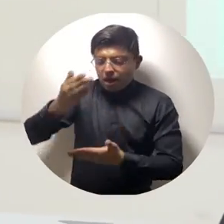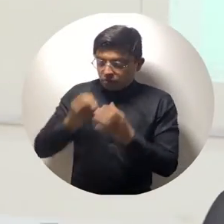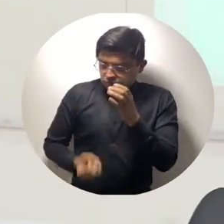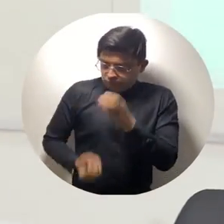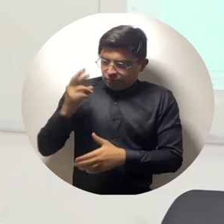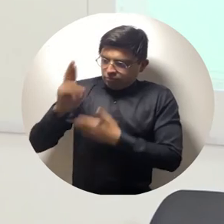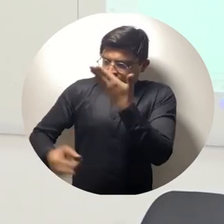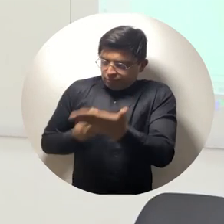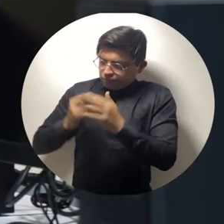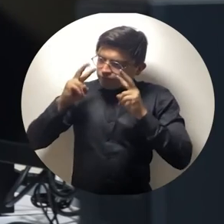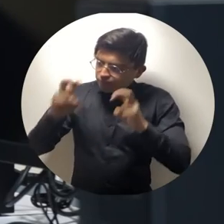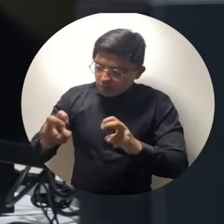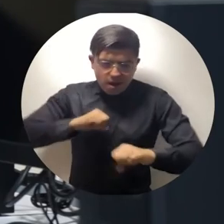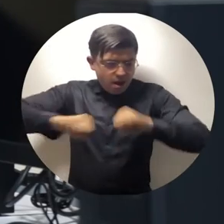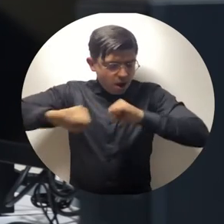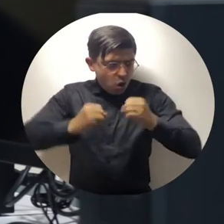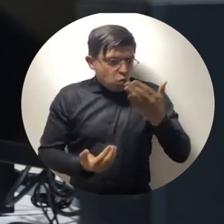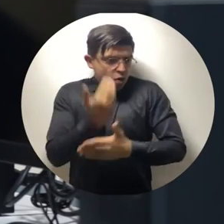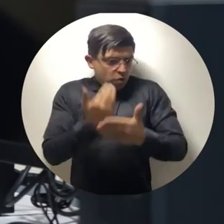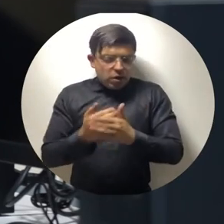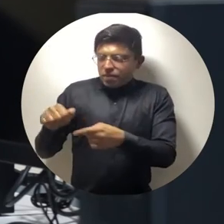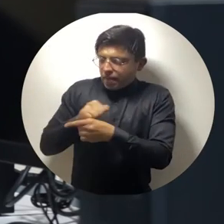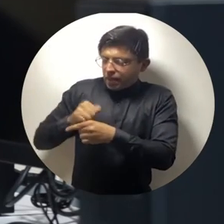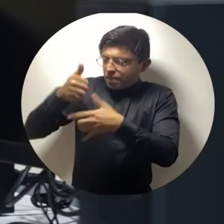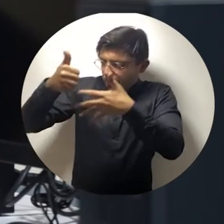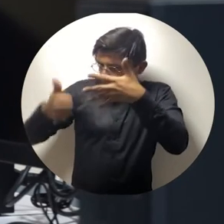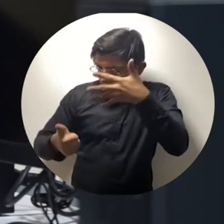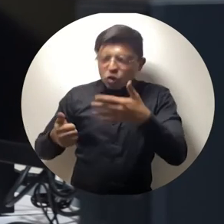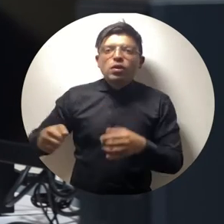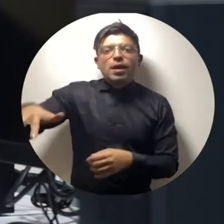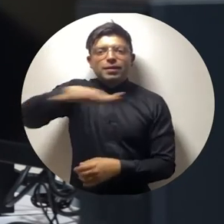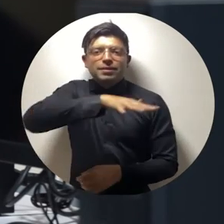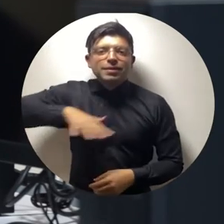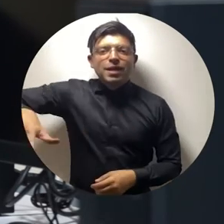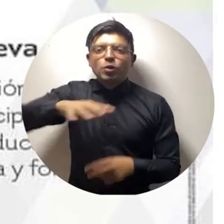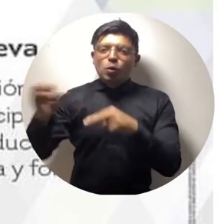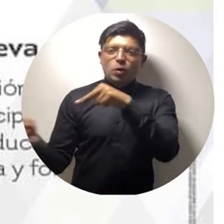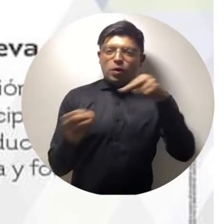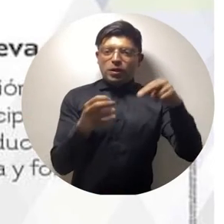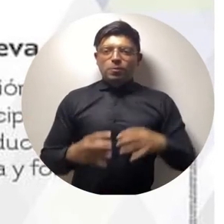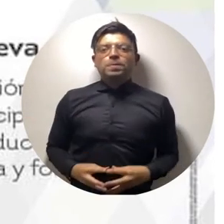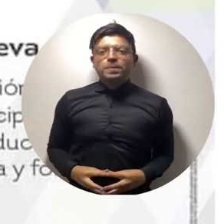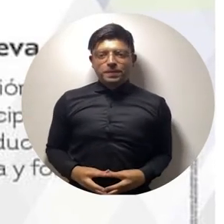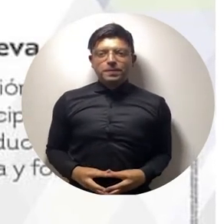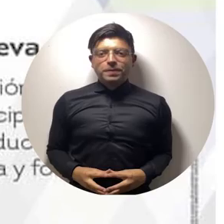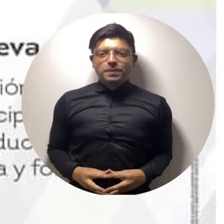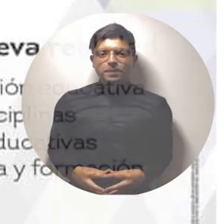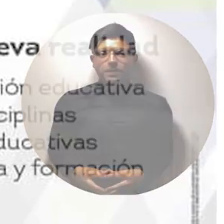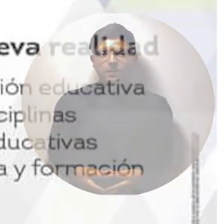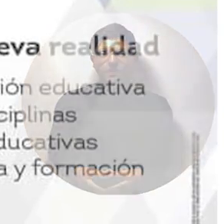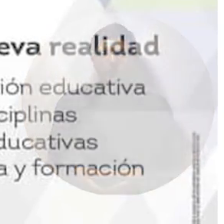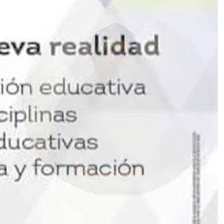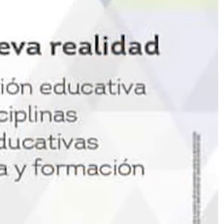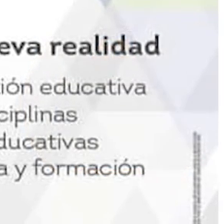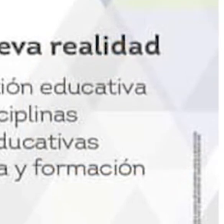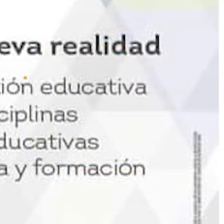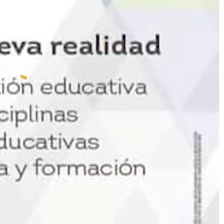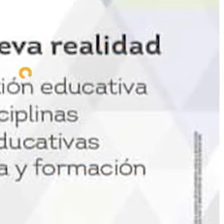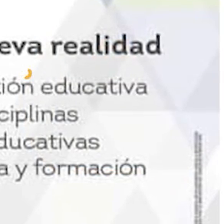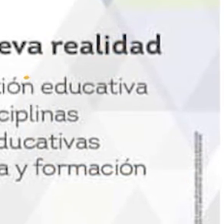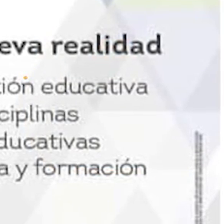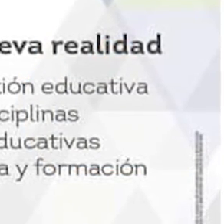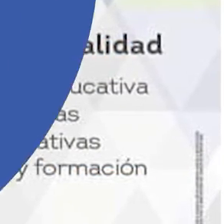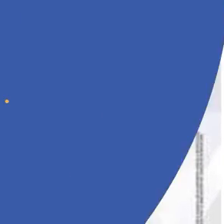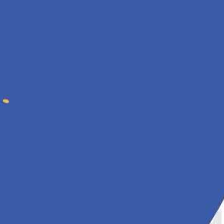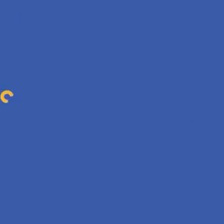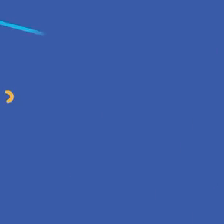paneles, foros y talleres con el propósito de socializar el producto de sus investigaciones, acciones innovadoras o buenas prácticas en